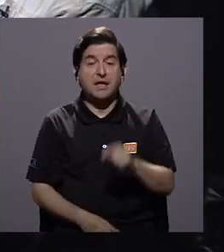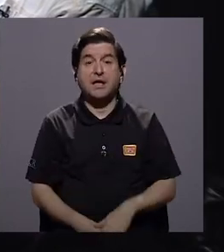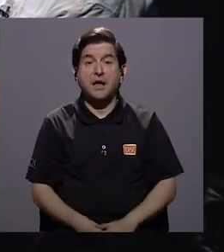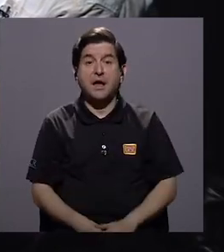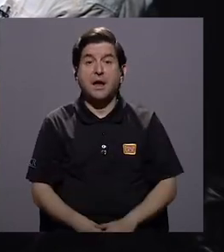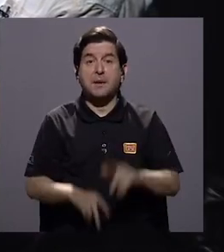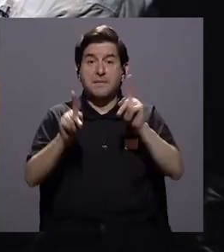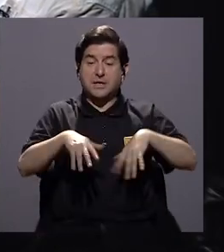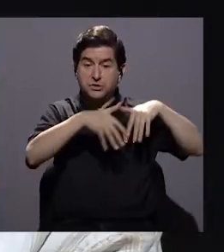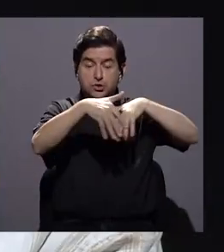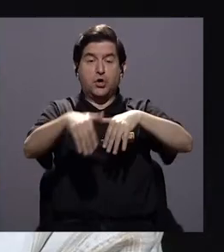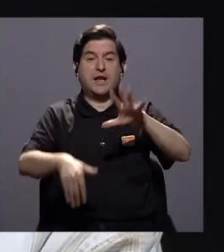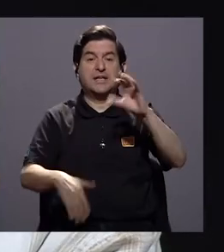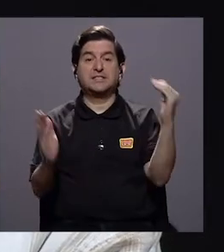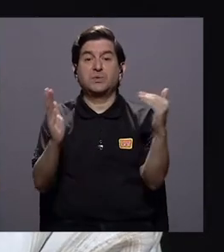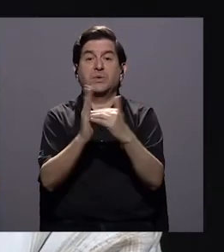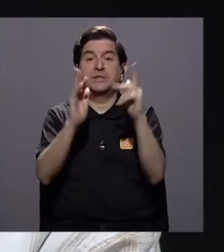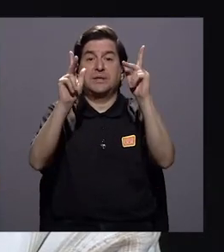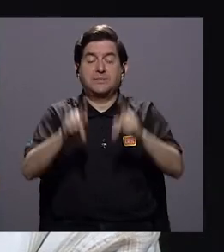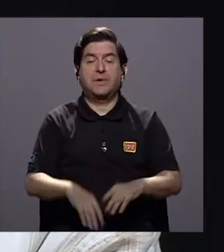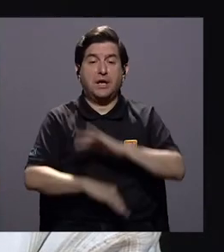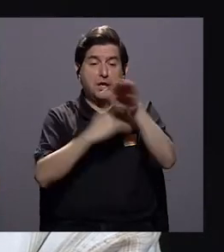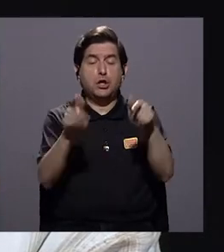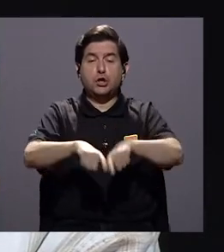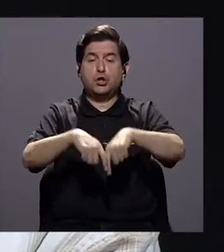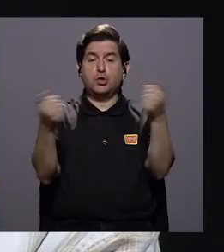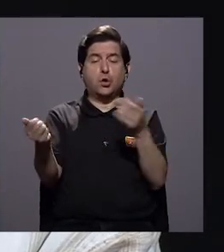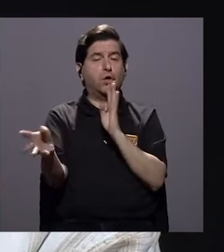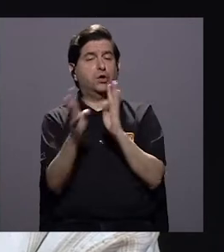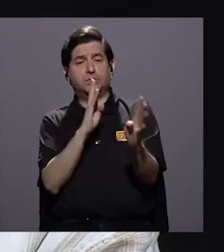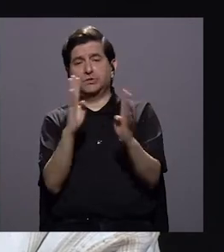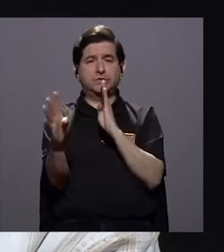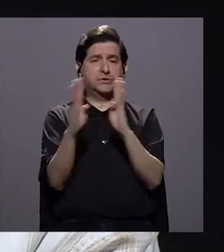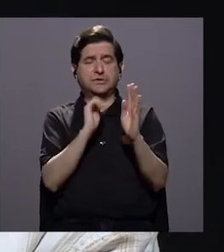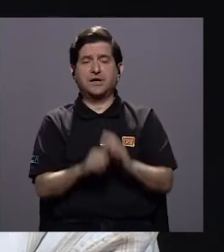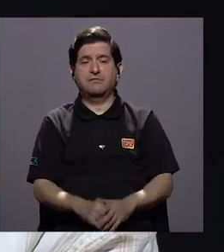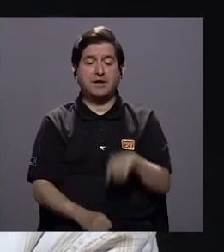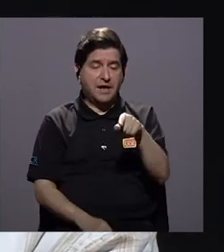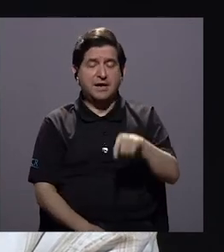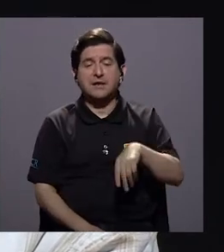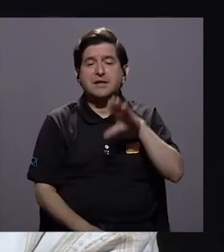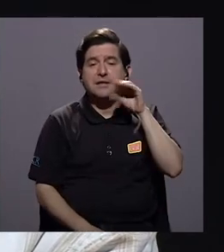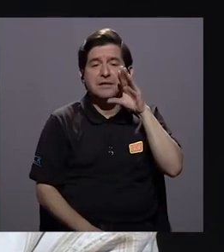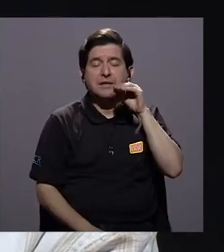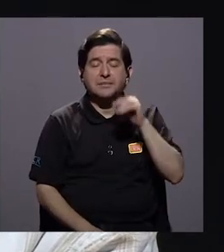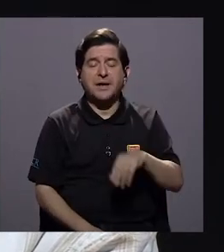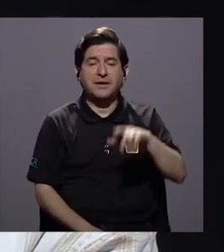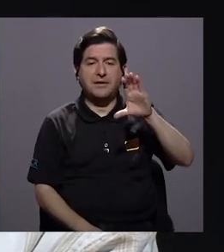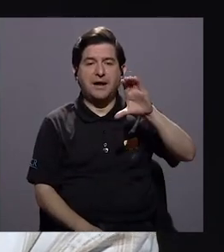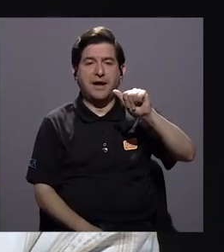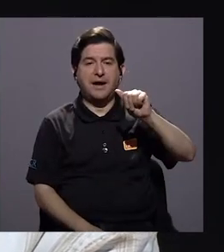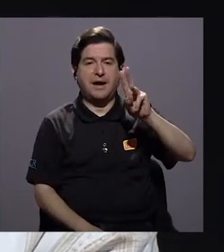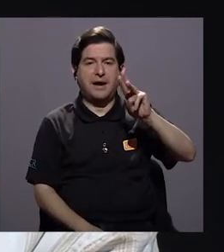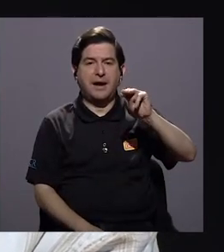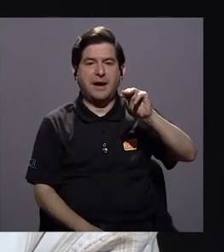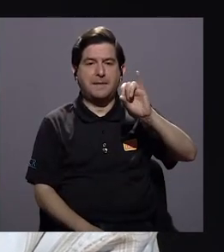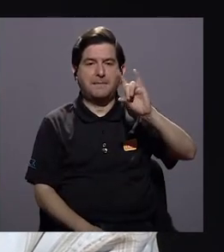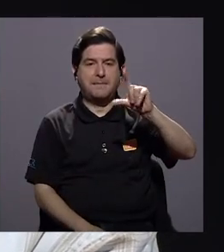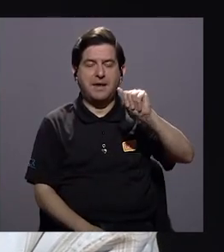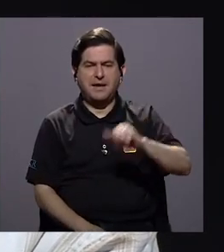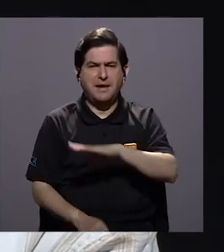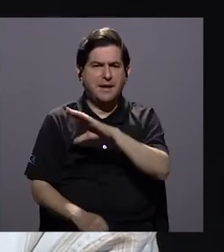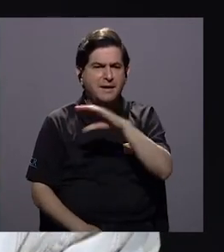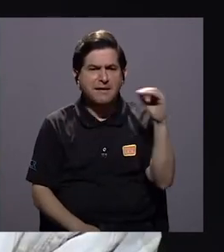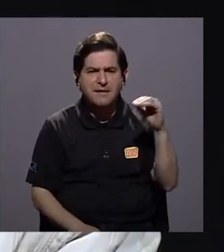personas. Y todos los diarios de este país hablaron de la perra de Camila. ¿Y qué pasó con los